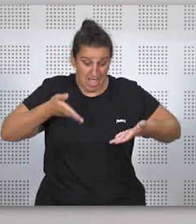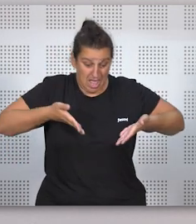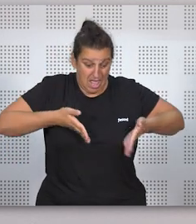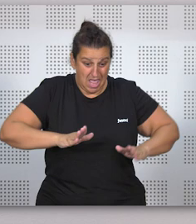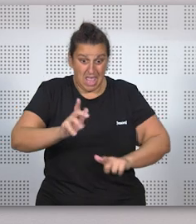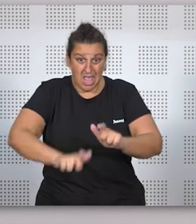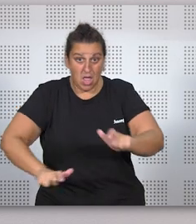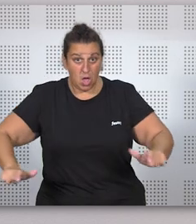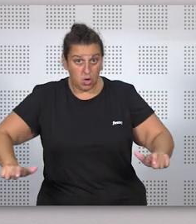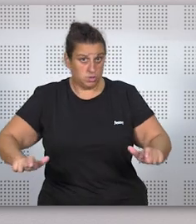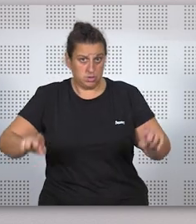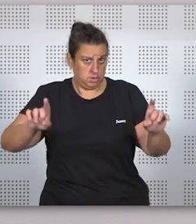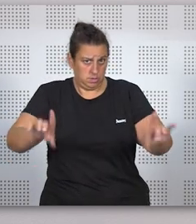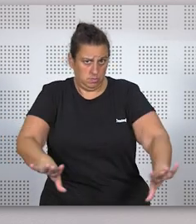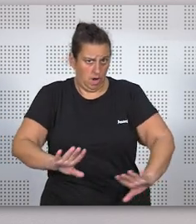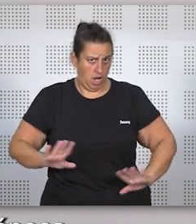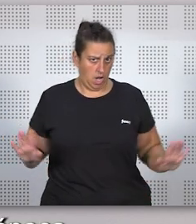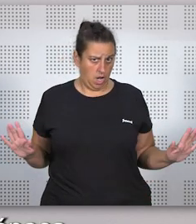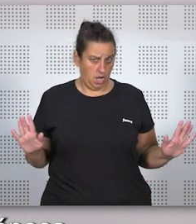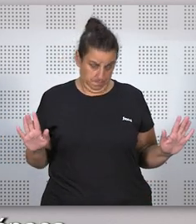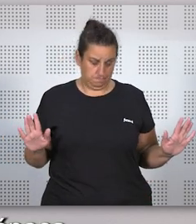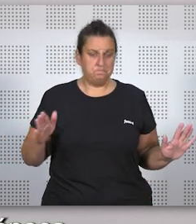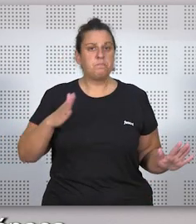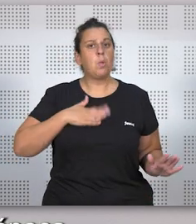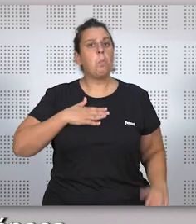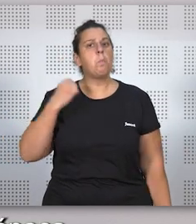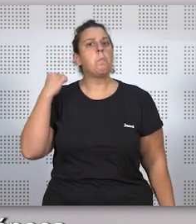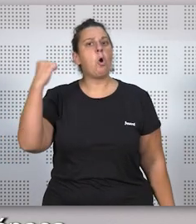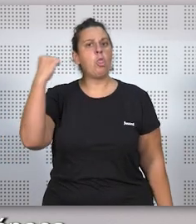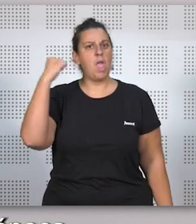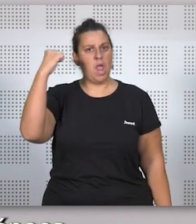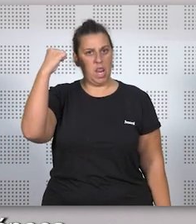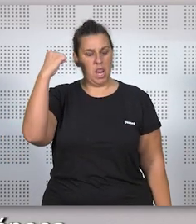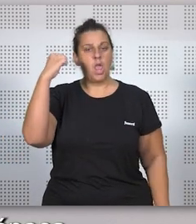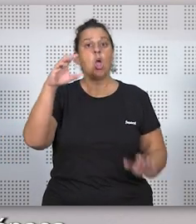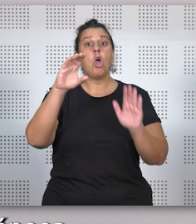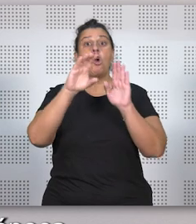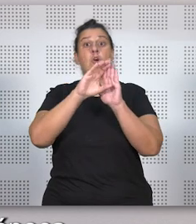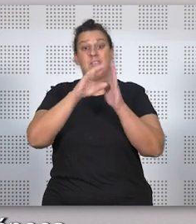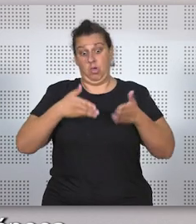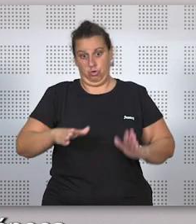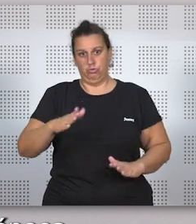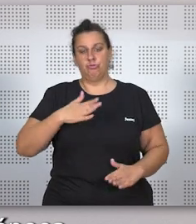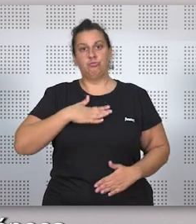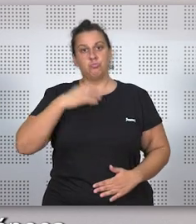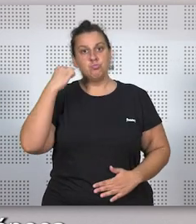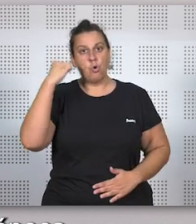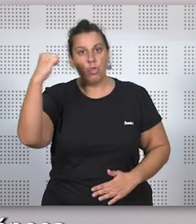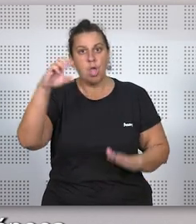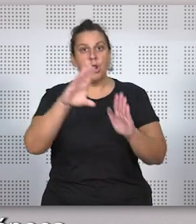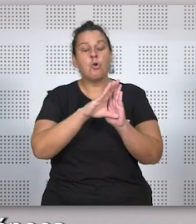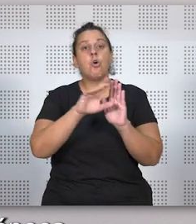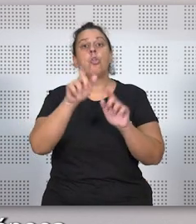los hijos, el asunto no era menor. Respecto de la patria potestad, el Código Civil de aquella época, en su redacción